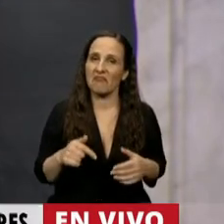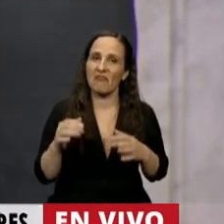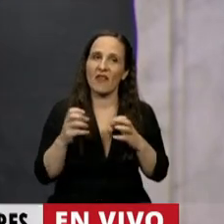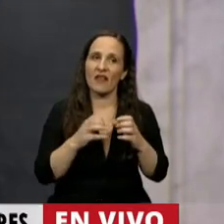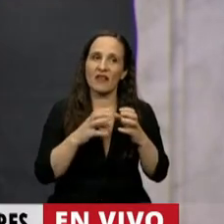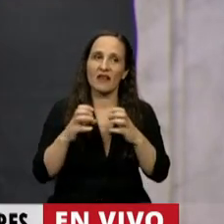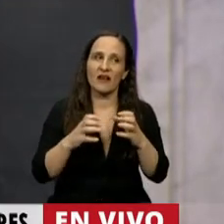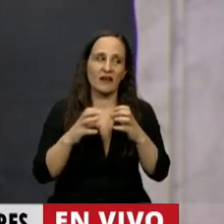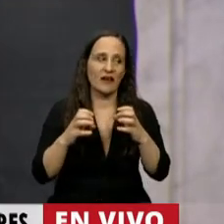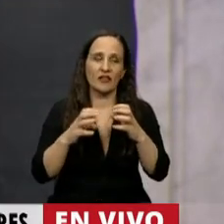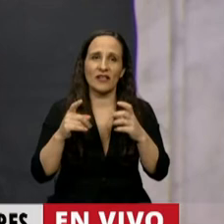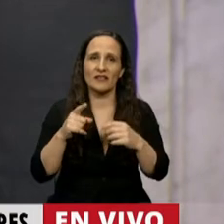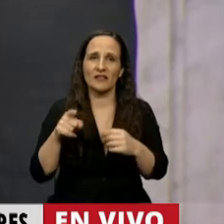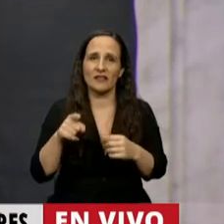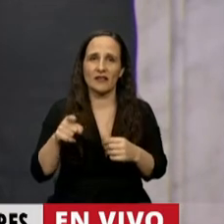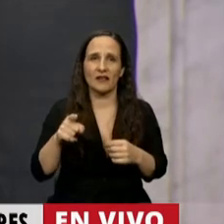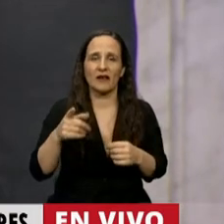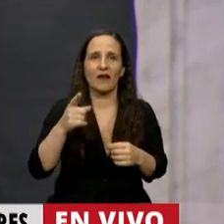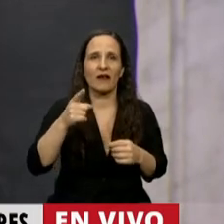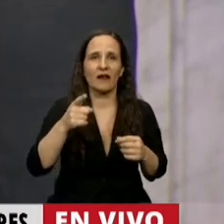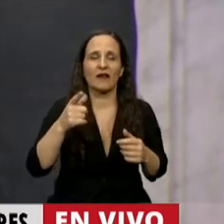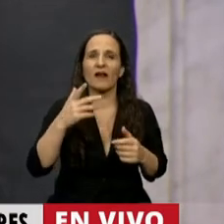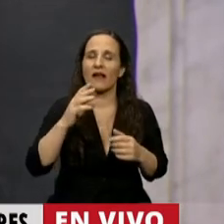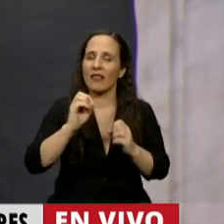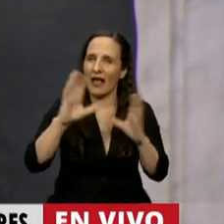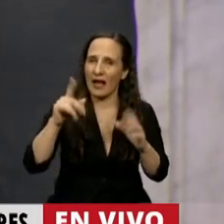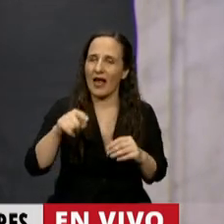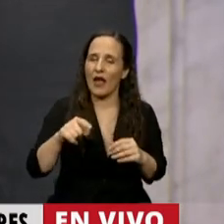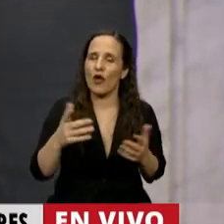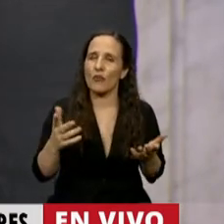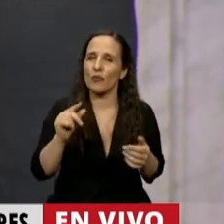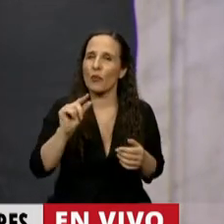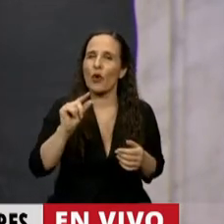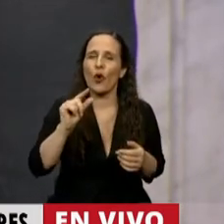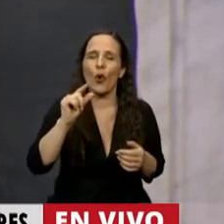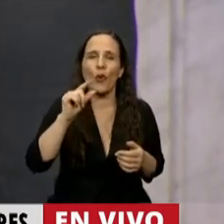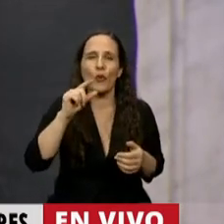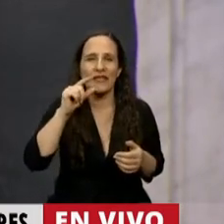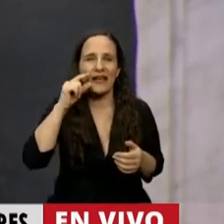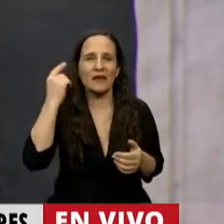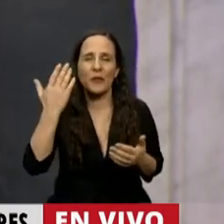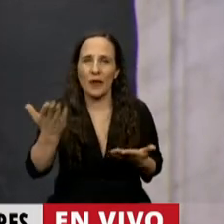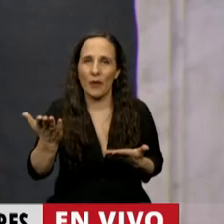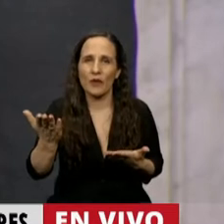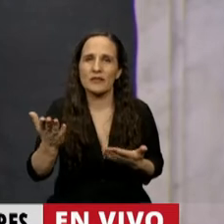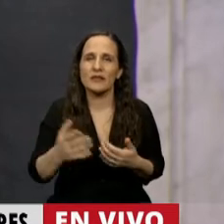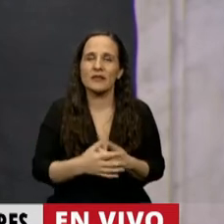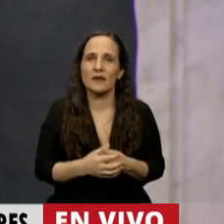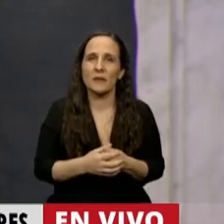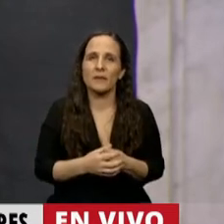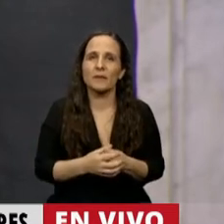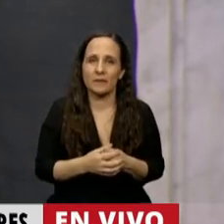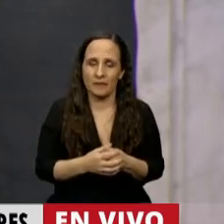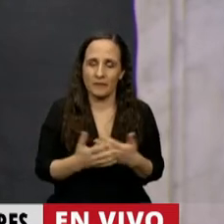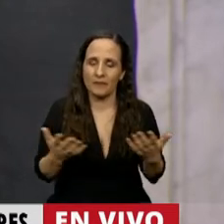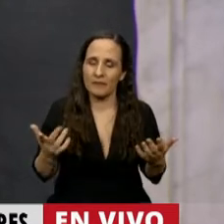una absoluta vergüenza. Es cierto que llevamos horas en esta sesión